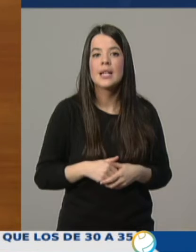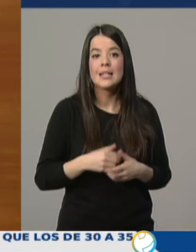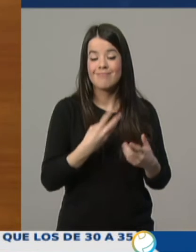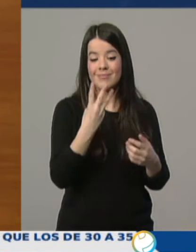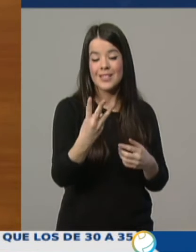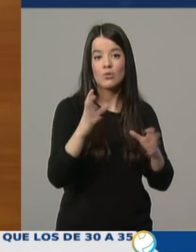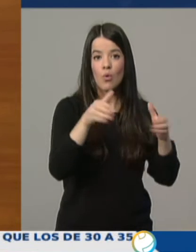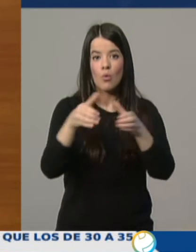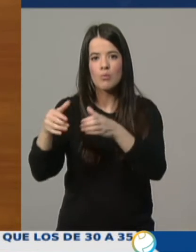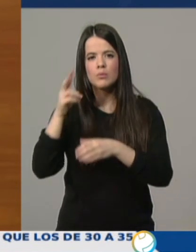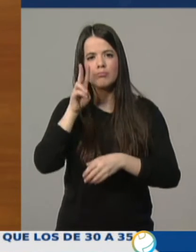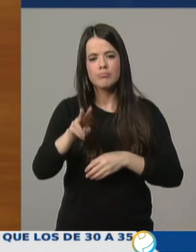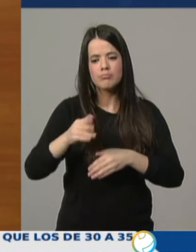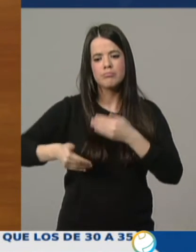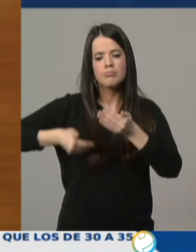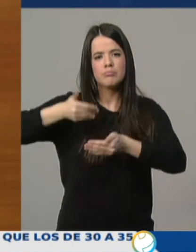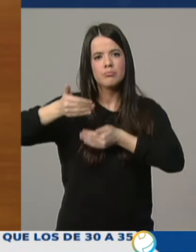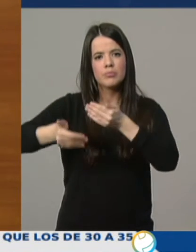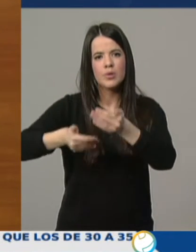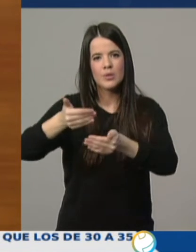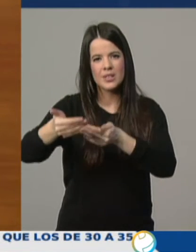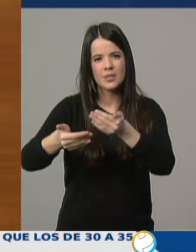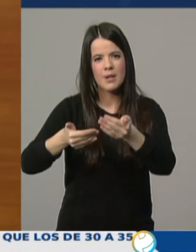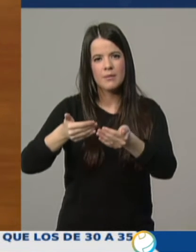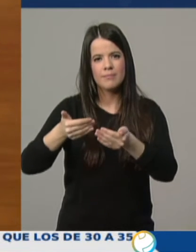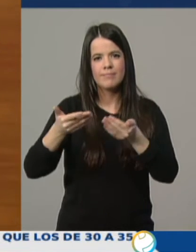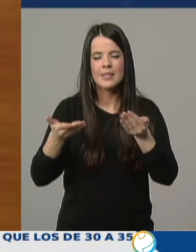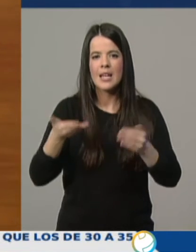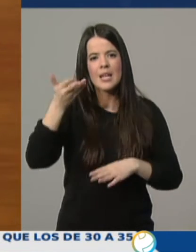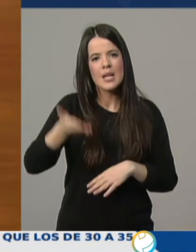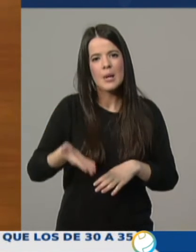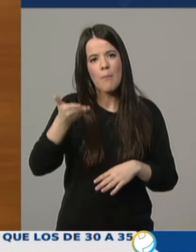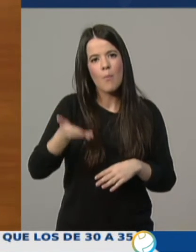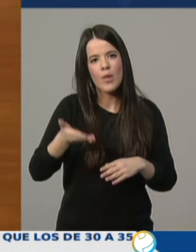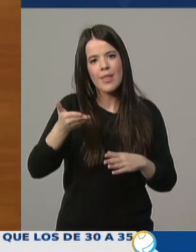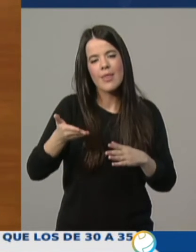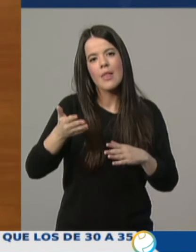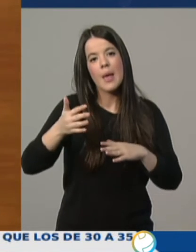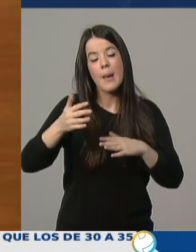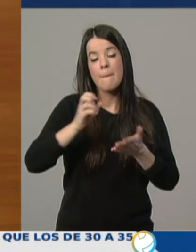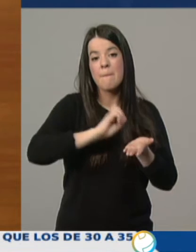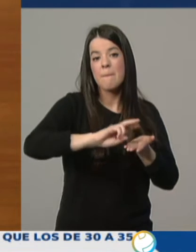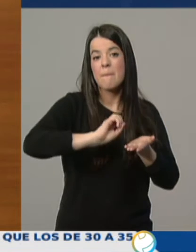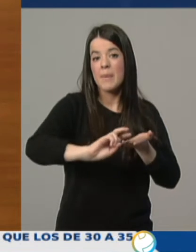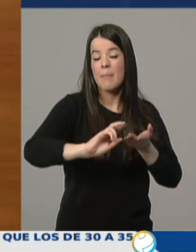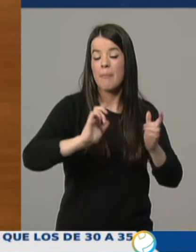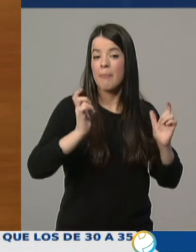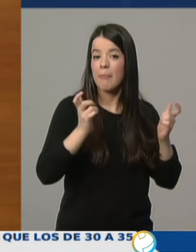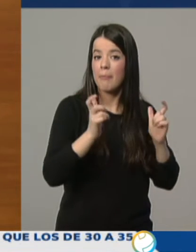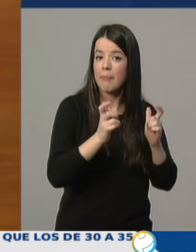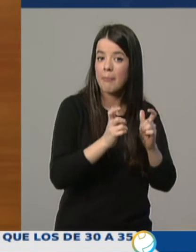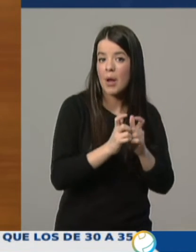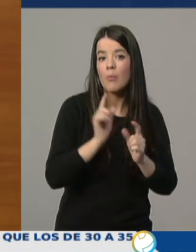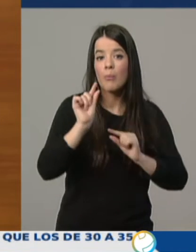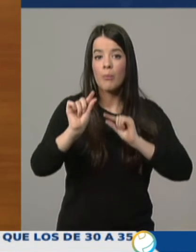evolución progresiva de caída de importancia de la movilidad a pie y cómo progresivamente